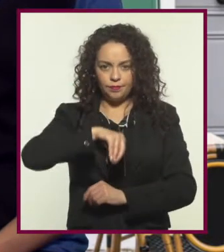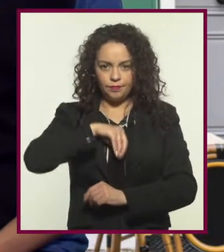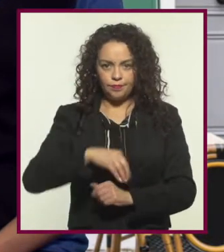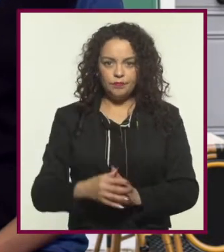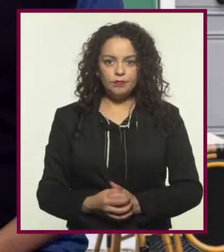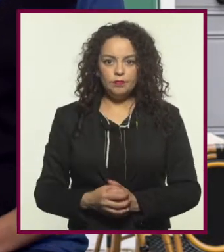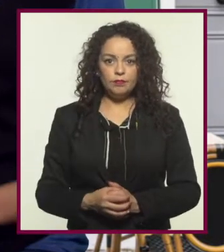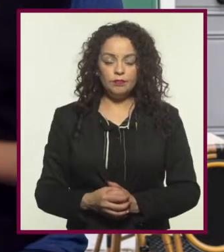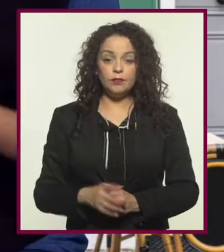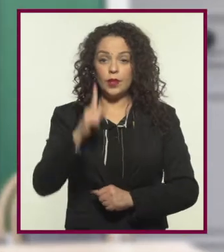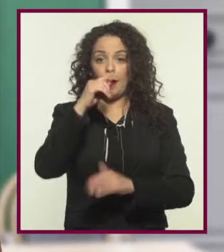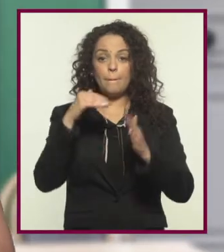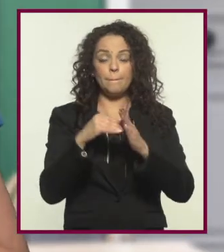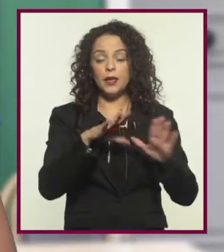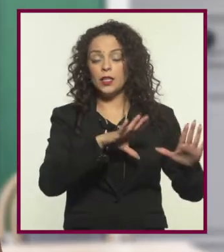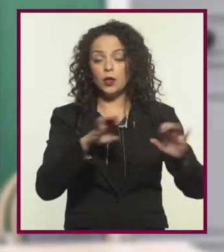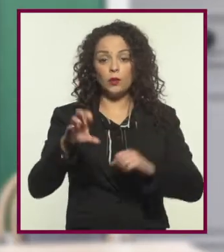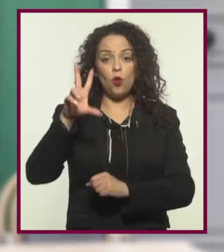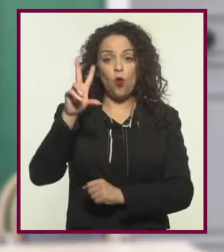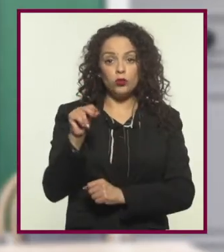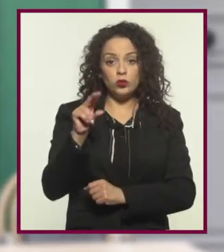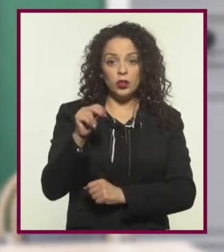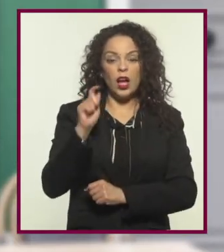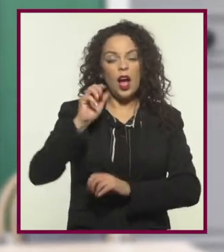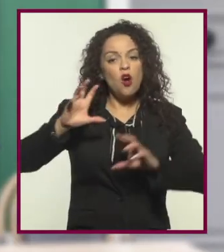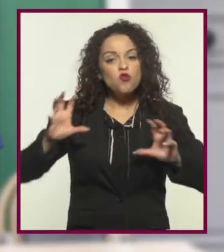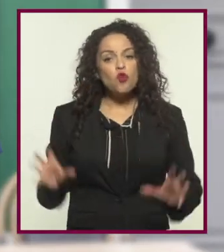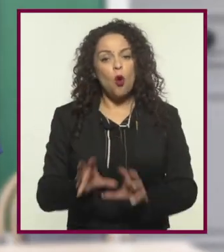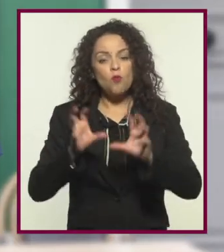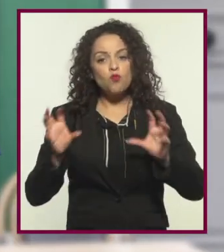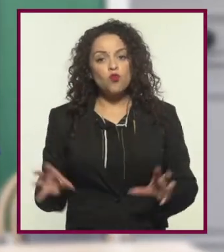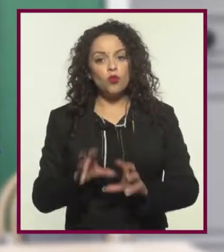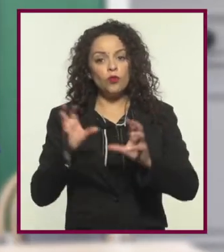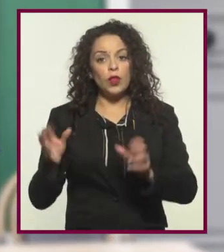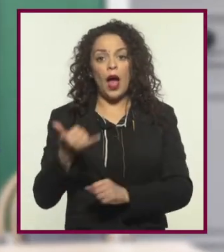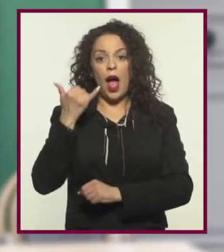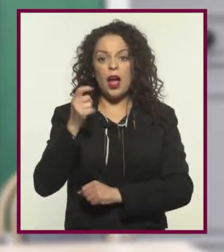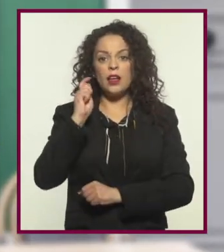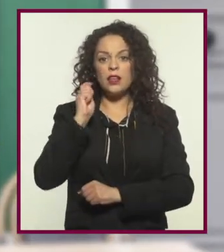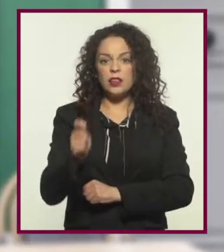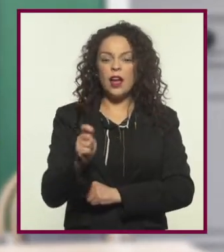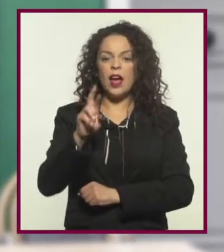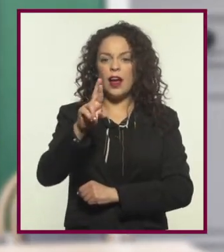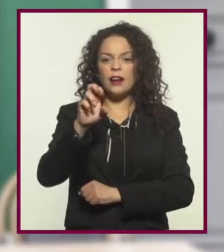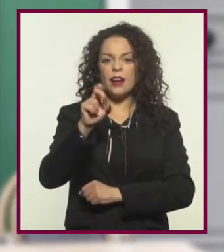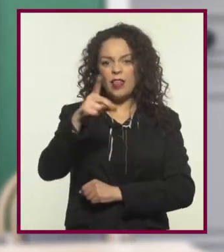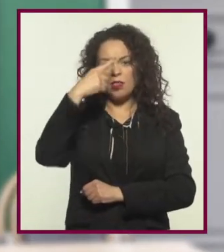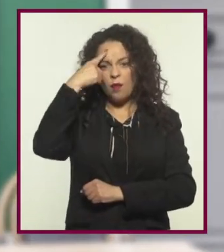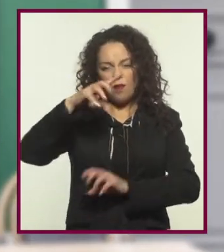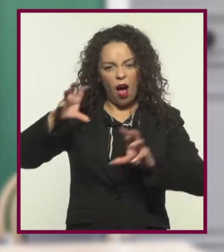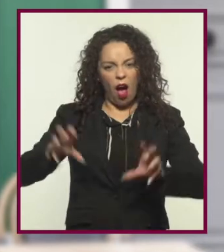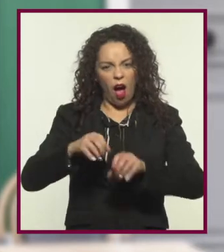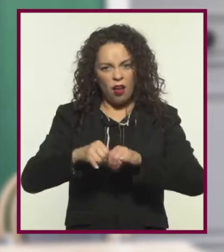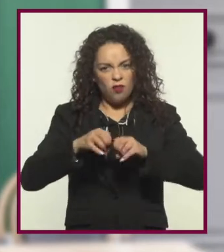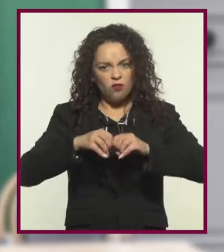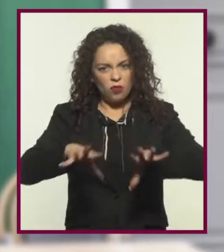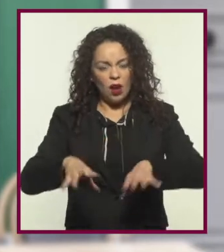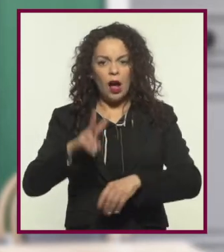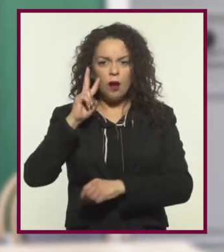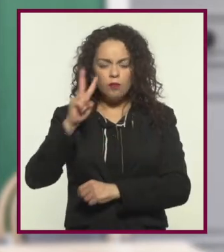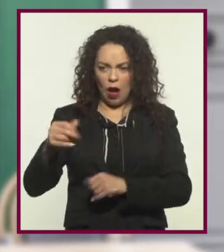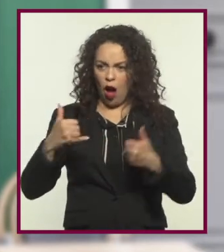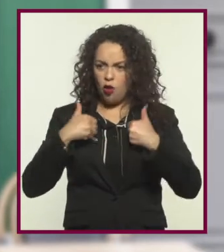interiores. En la década de 1980, las computadoras y las primeras redes informáticas globales